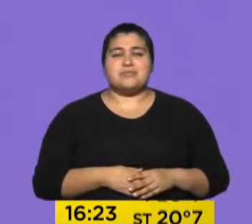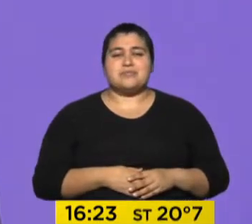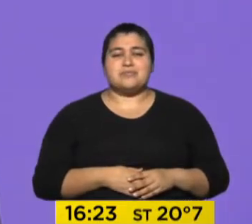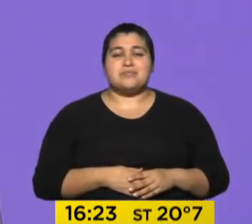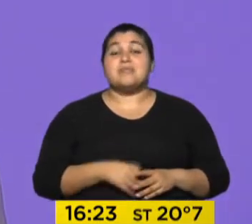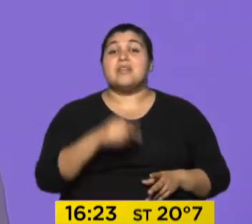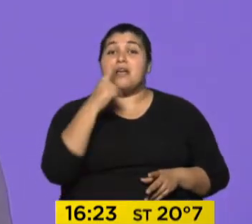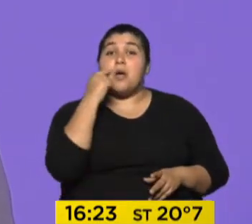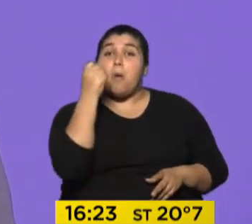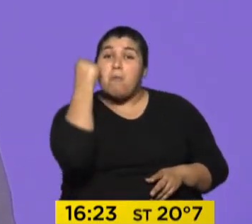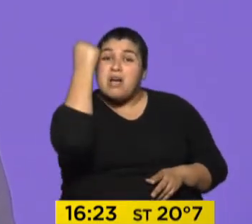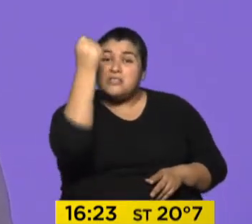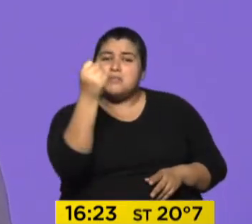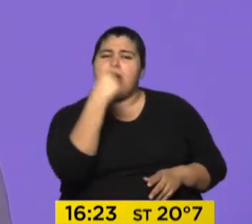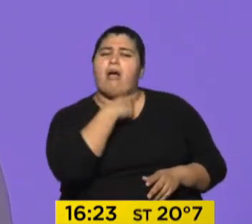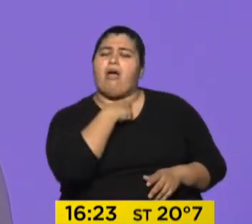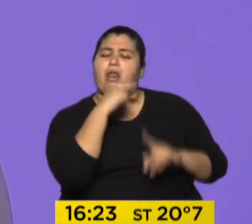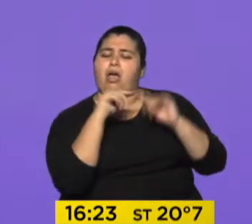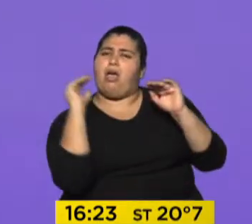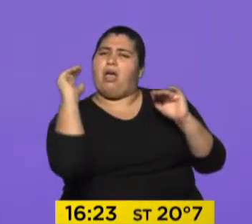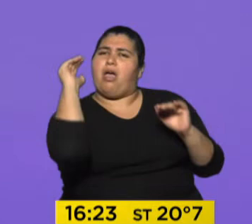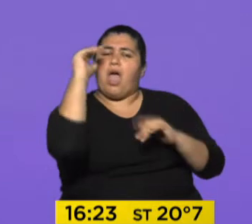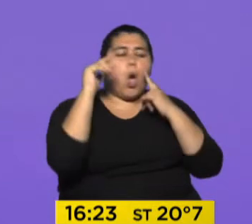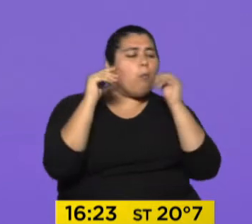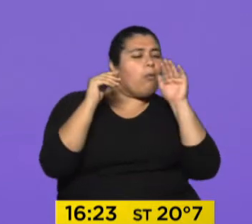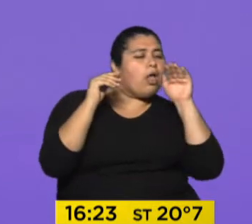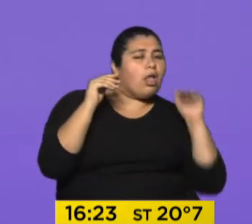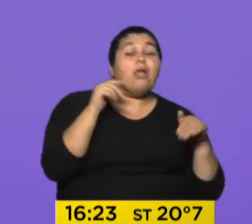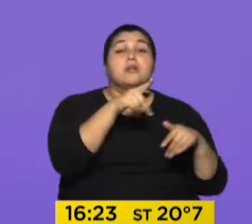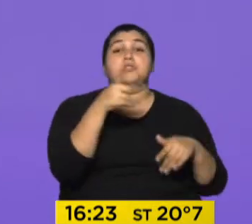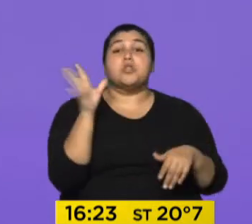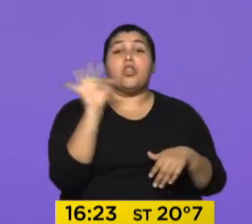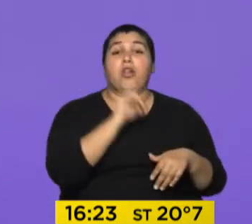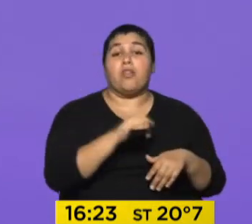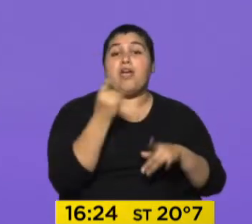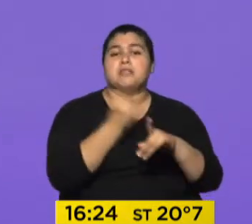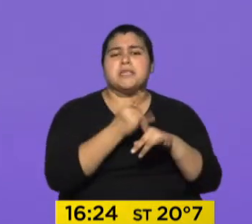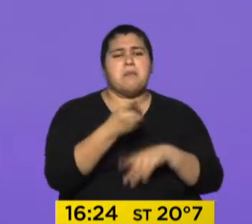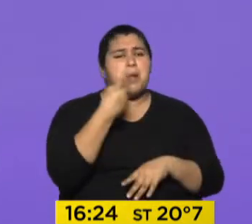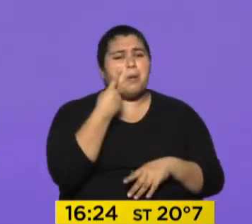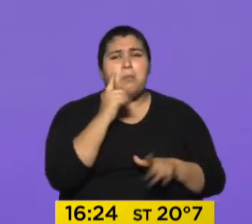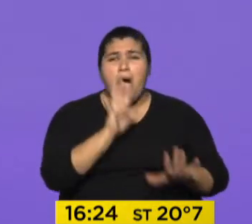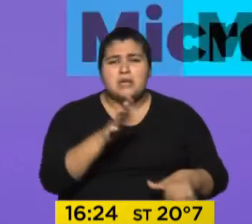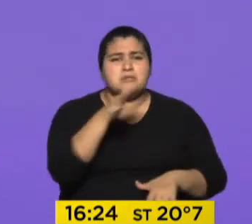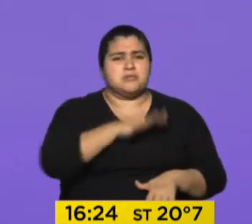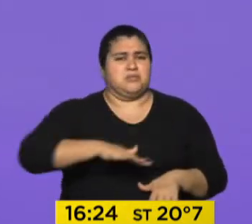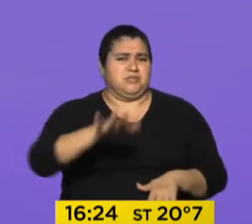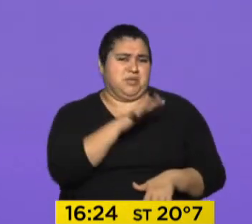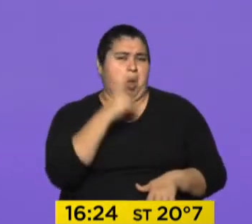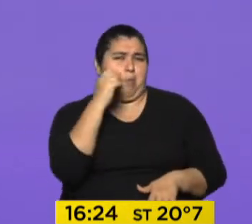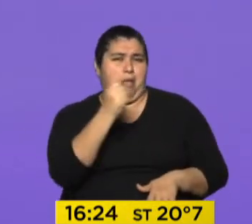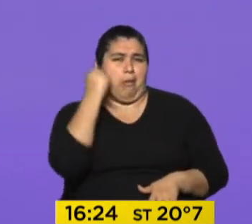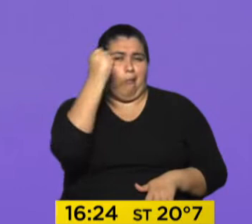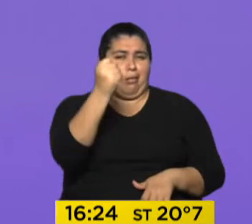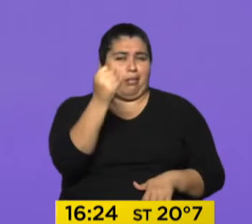El machismo es la supremacía del hombre sobre la mujer. En la vida cotidiana convivimos con un montón de micromachismos, que no son